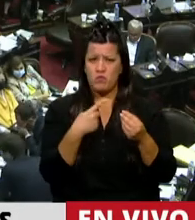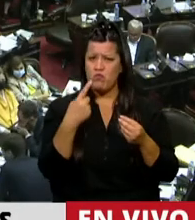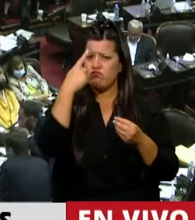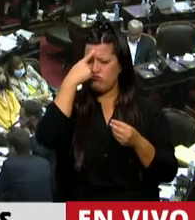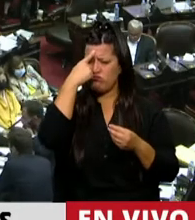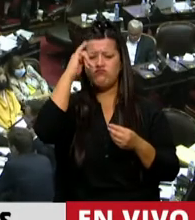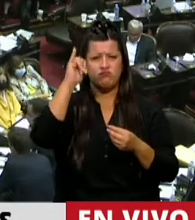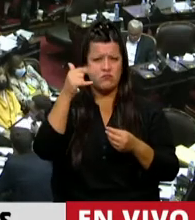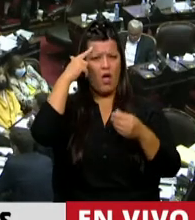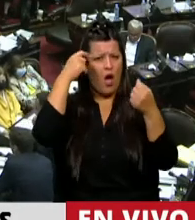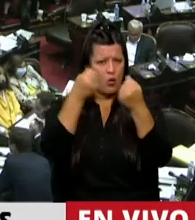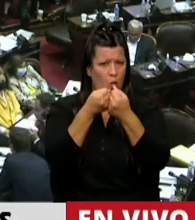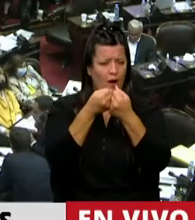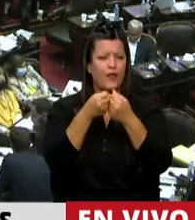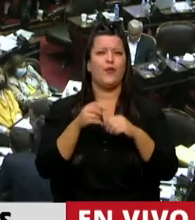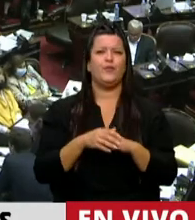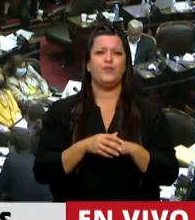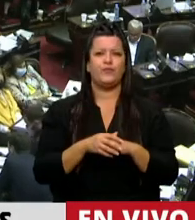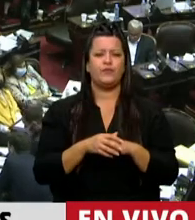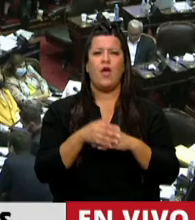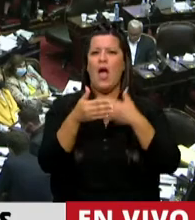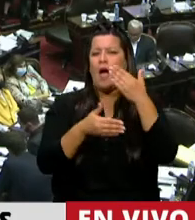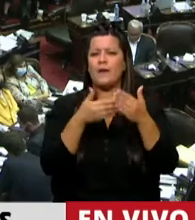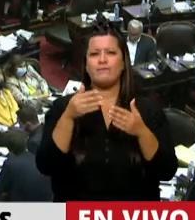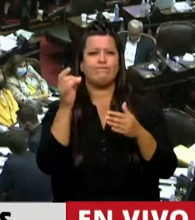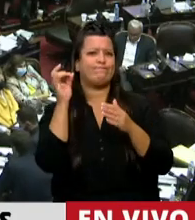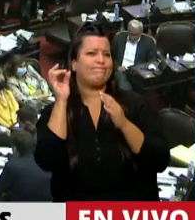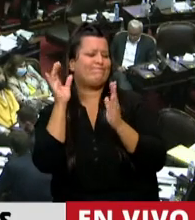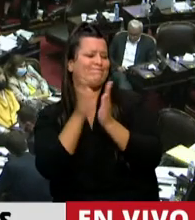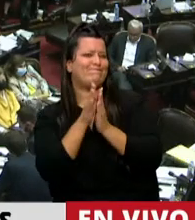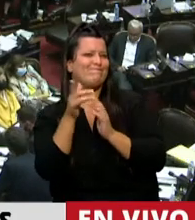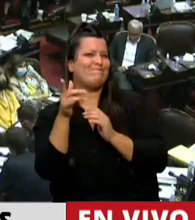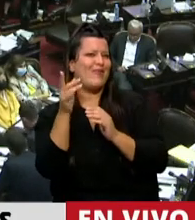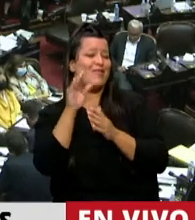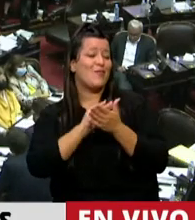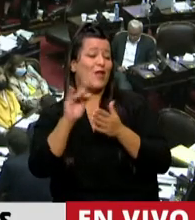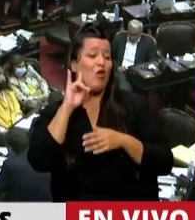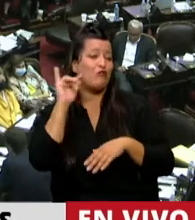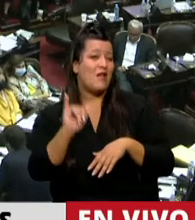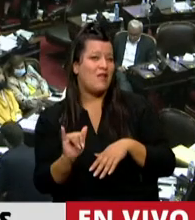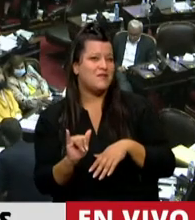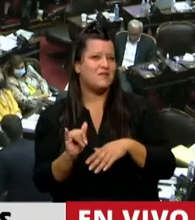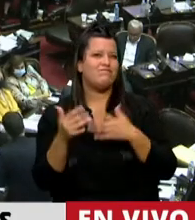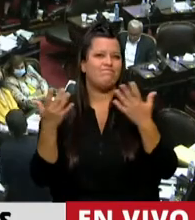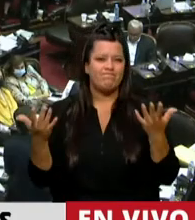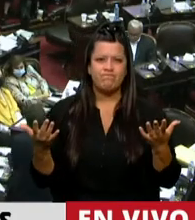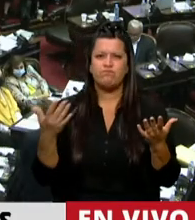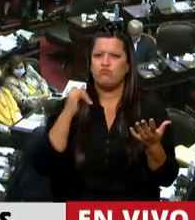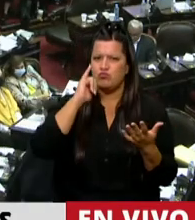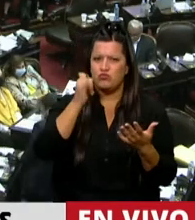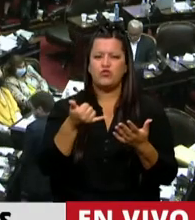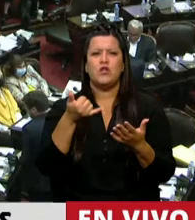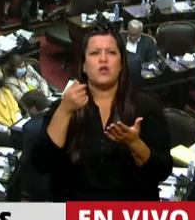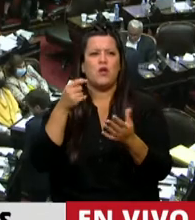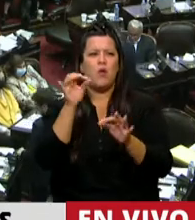estamos a favor de avanzar en el aumento progresivo y con los